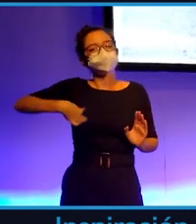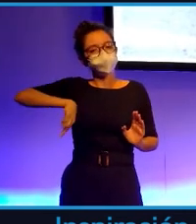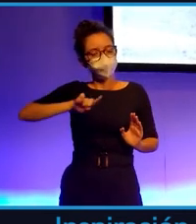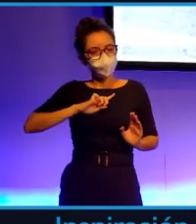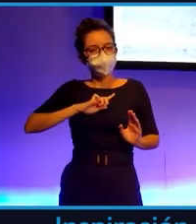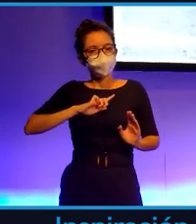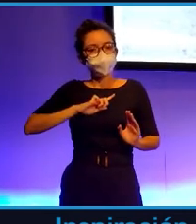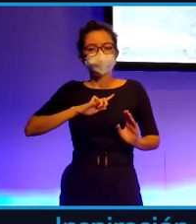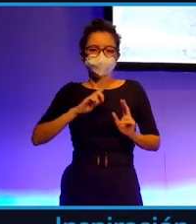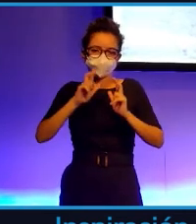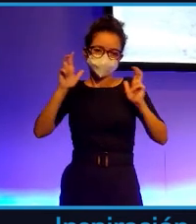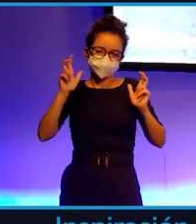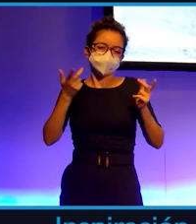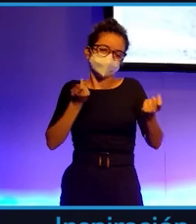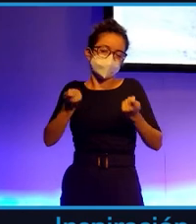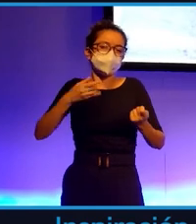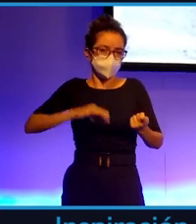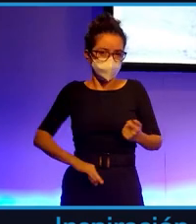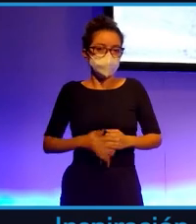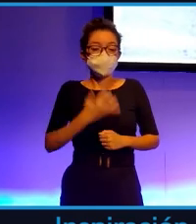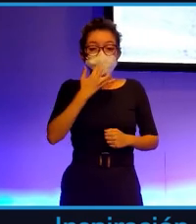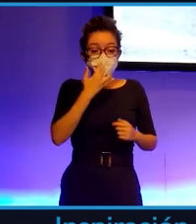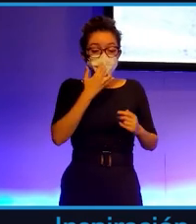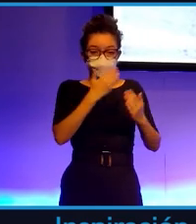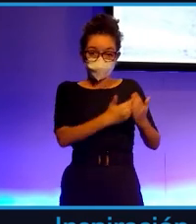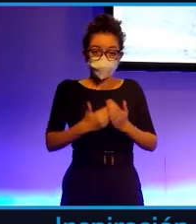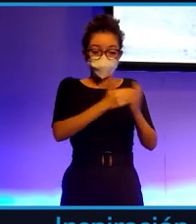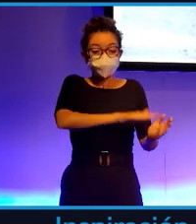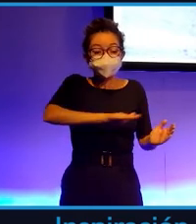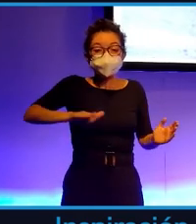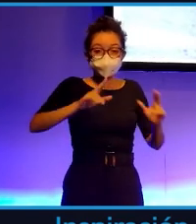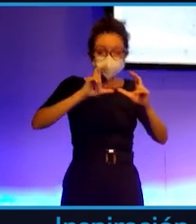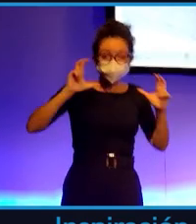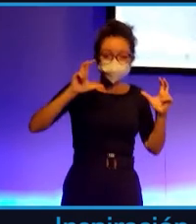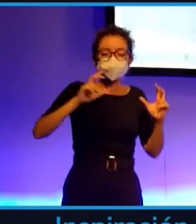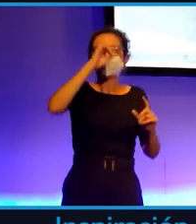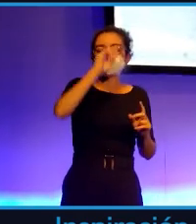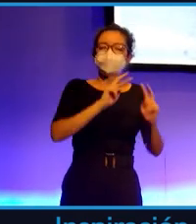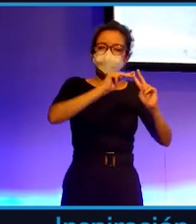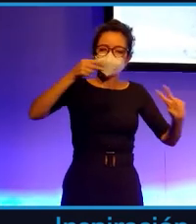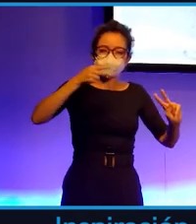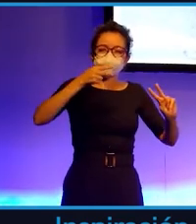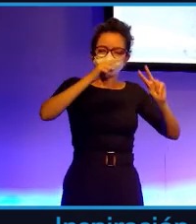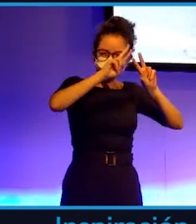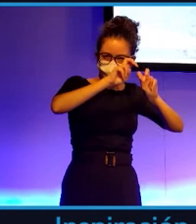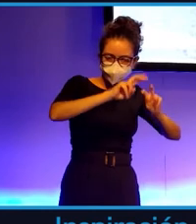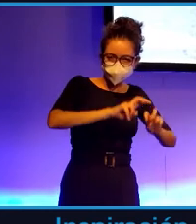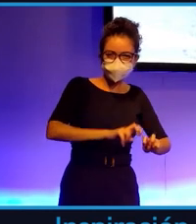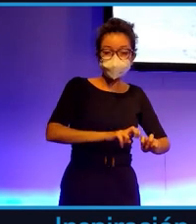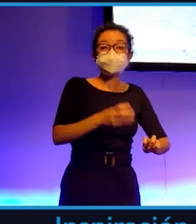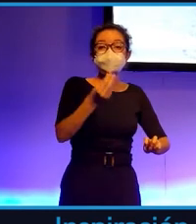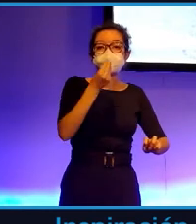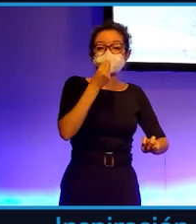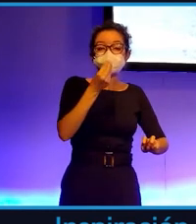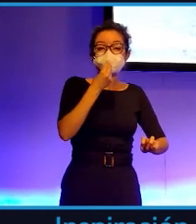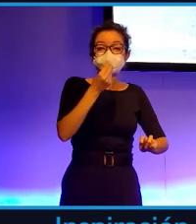modificar ese destino. Se han hecho estudios con niños con sobrepeso en el que se les ha estudiado su perfil genético, se ha adaptado la dieta